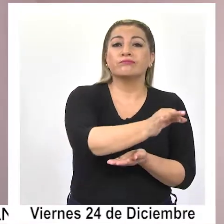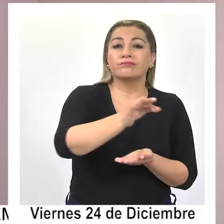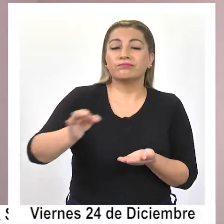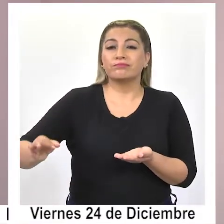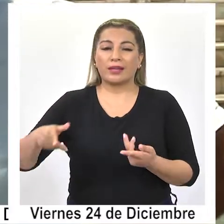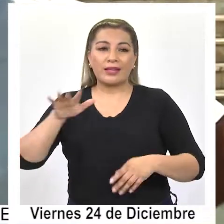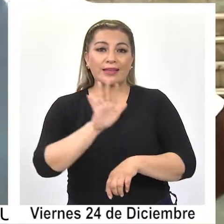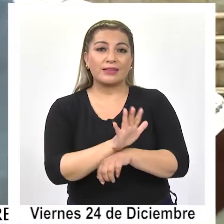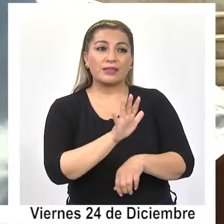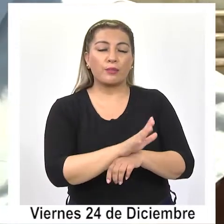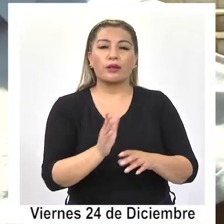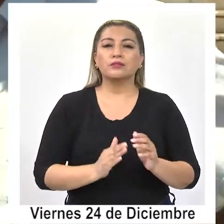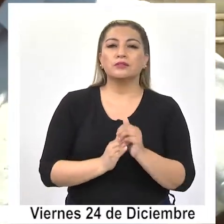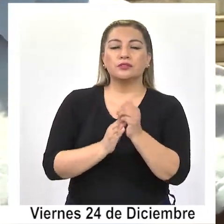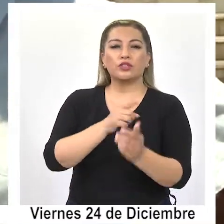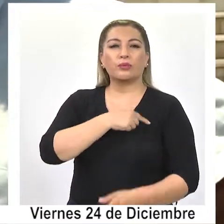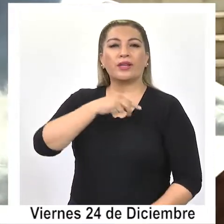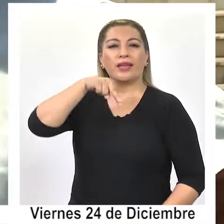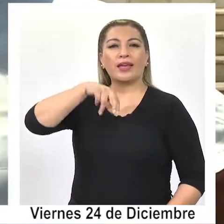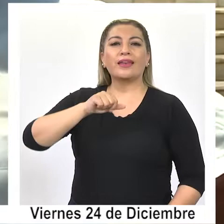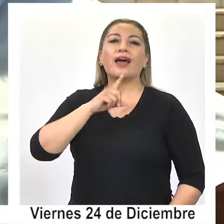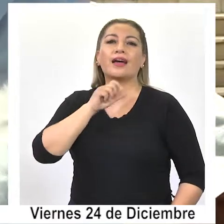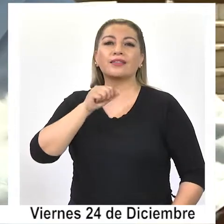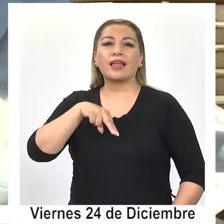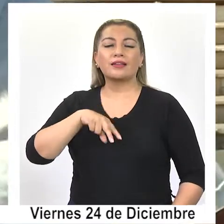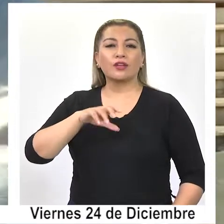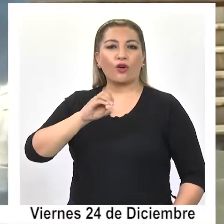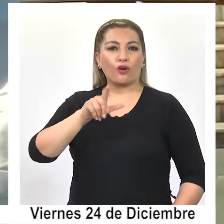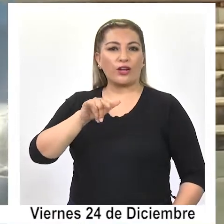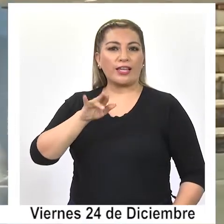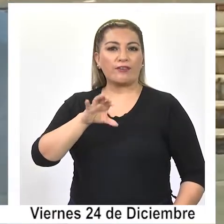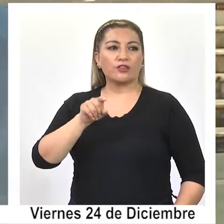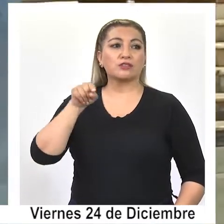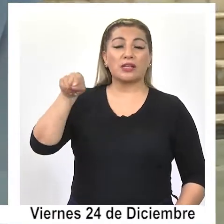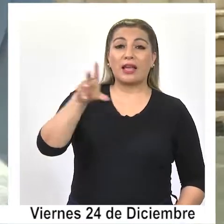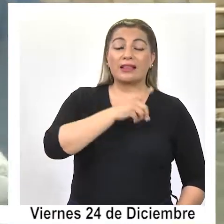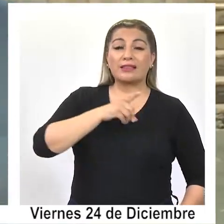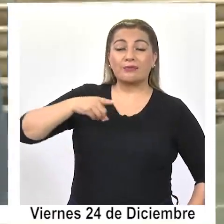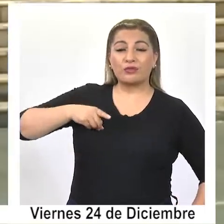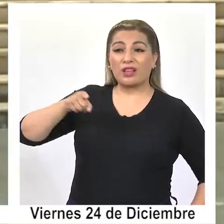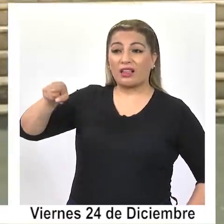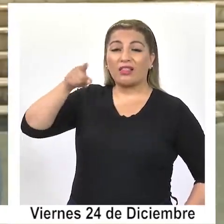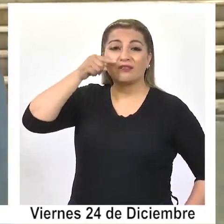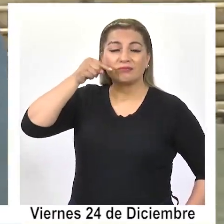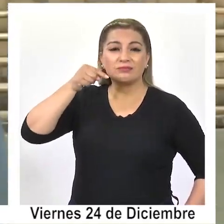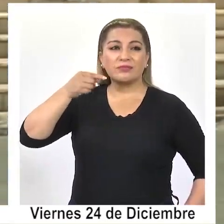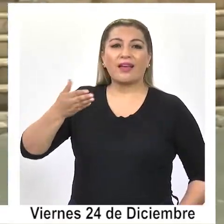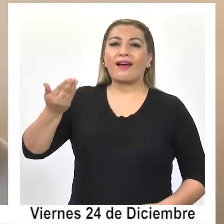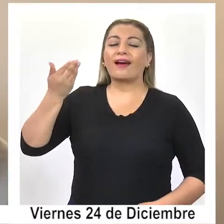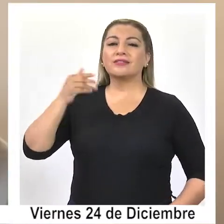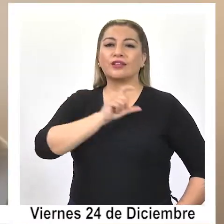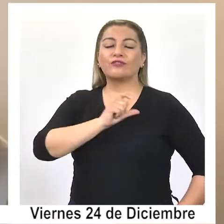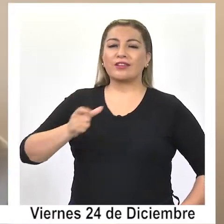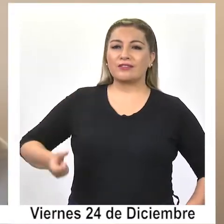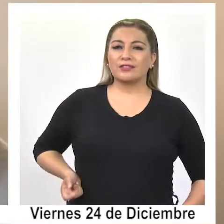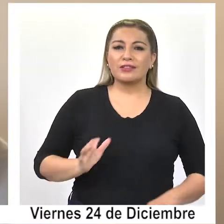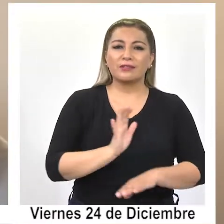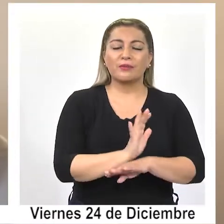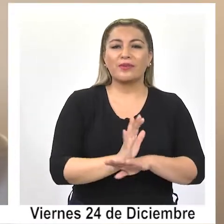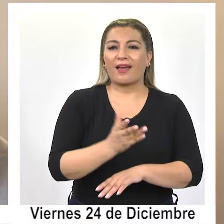Tamarugal y que lidera Natan Olivos. El diputado Rubén Moraga fue gobernador provincial del Tamarugal cuando aún